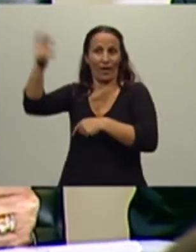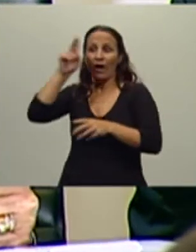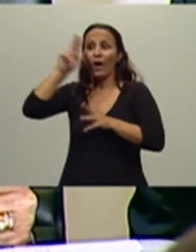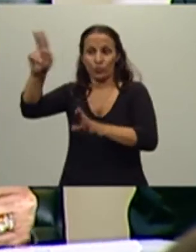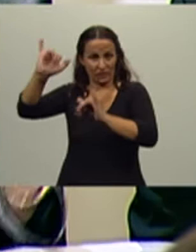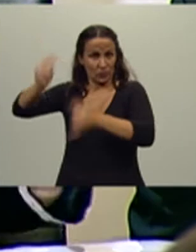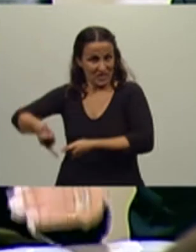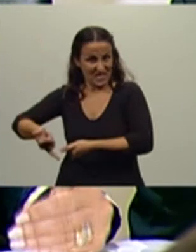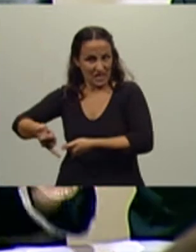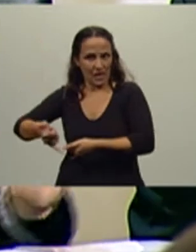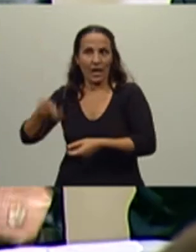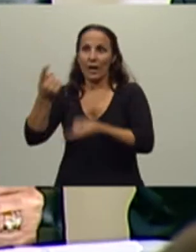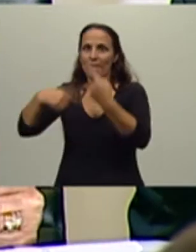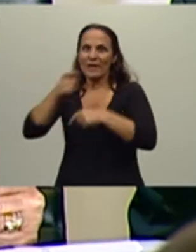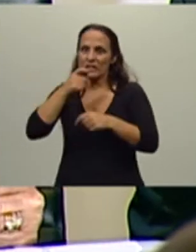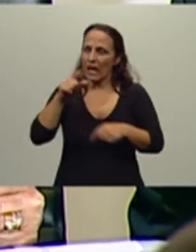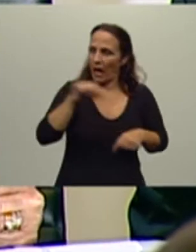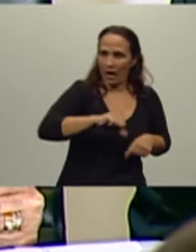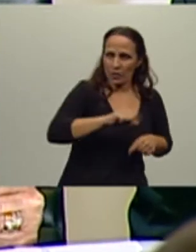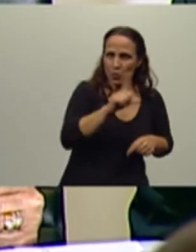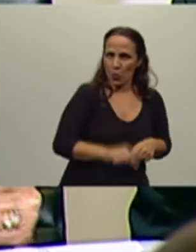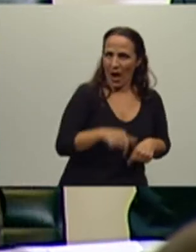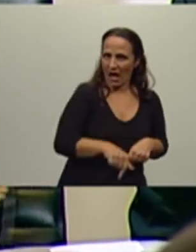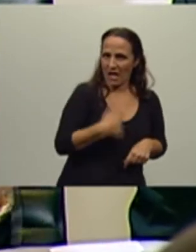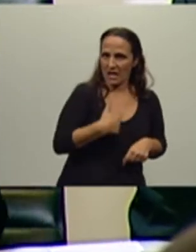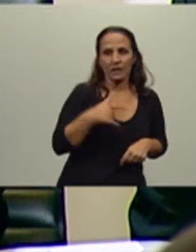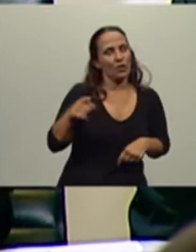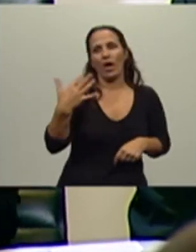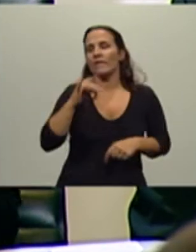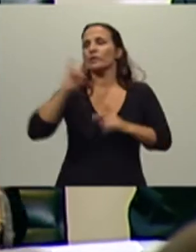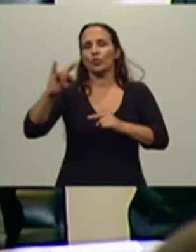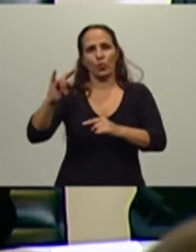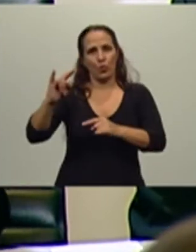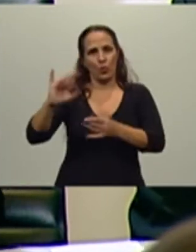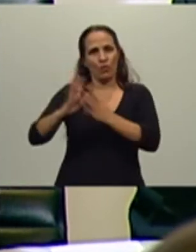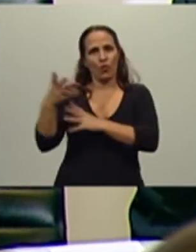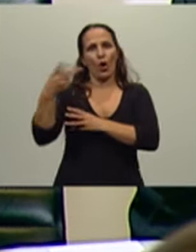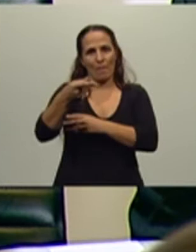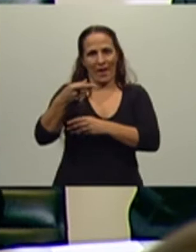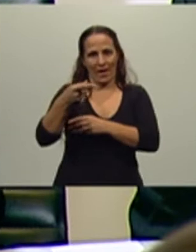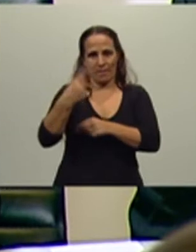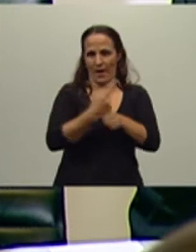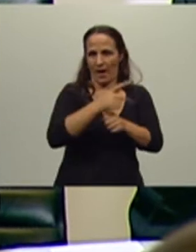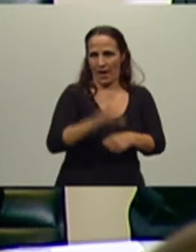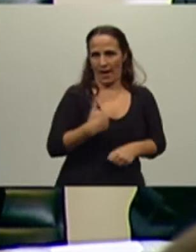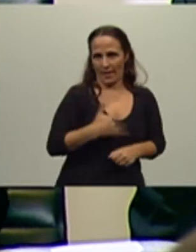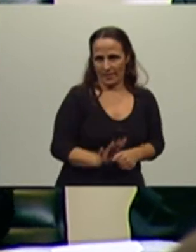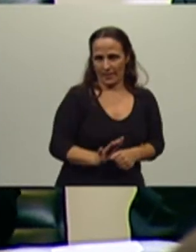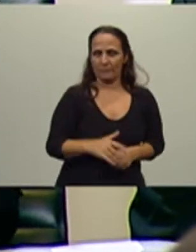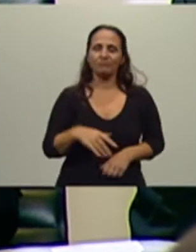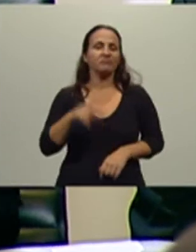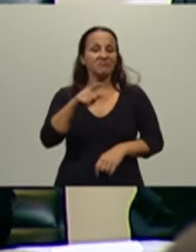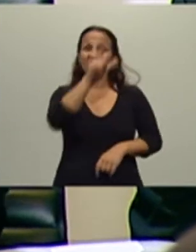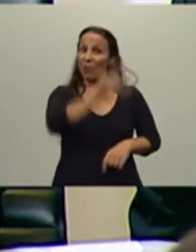deberán comprar para precio interno y doméstico a su costa. Un dirigente de la oposición me decía el otro día que